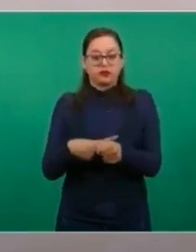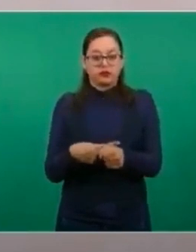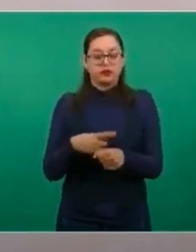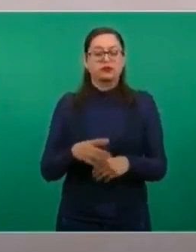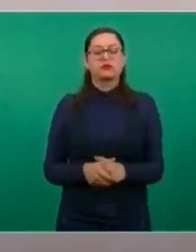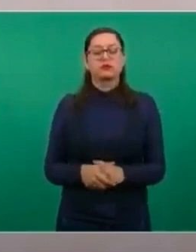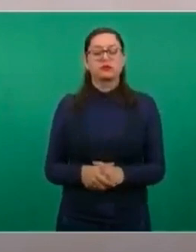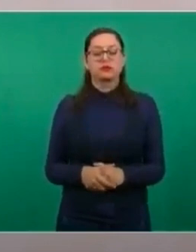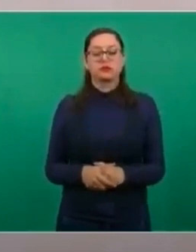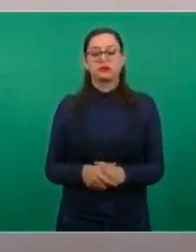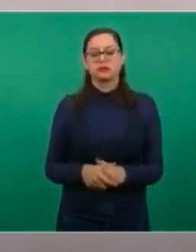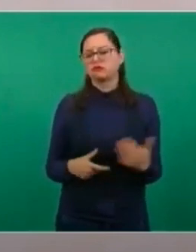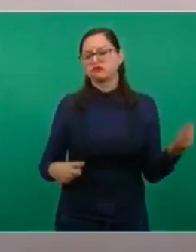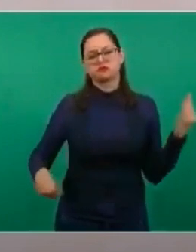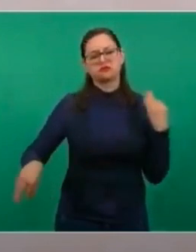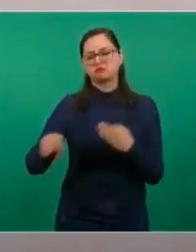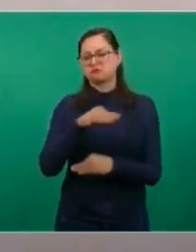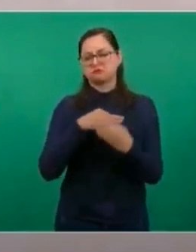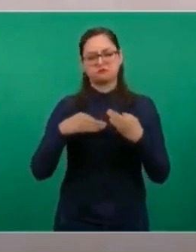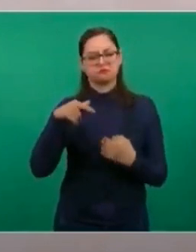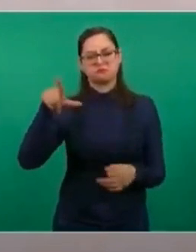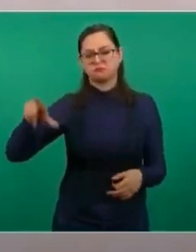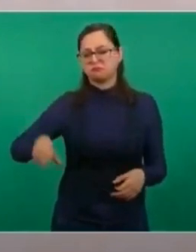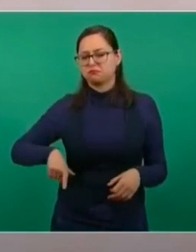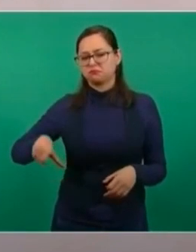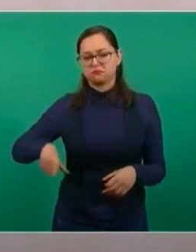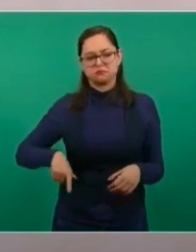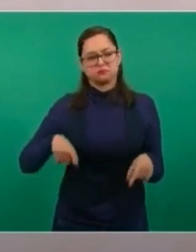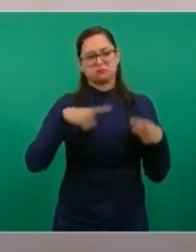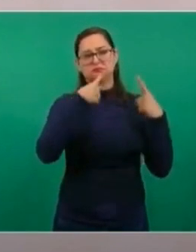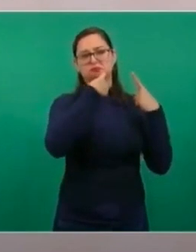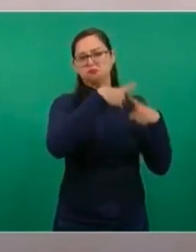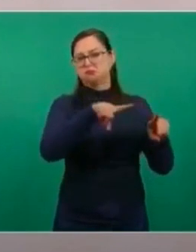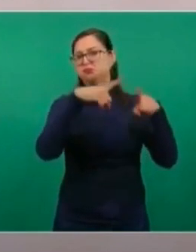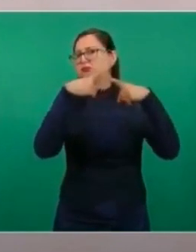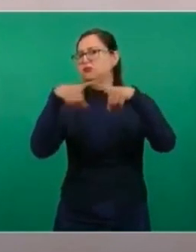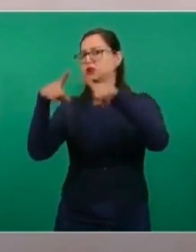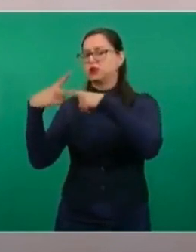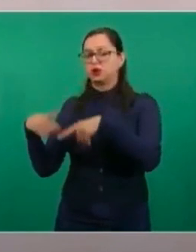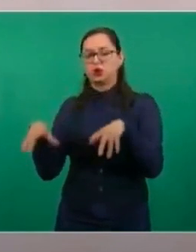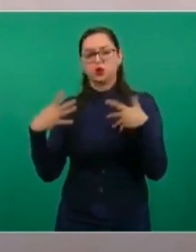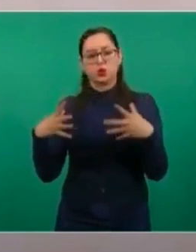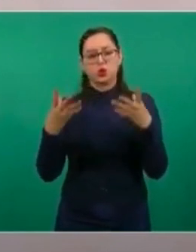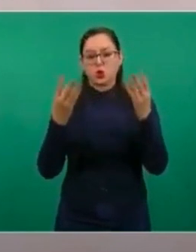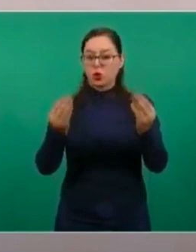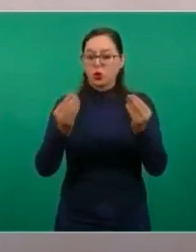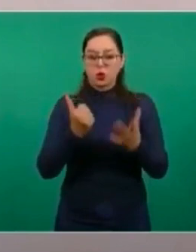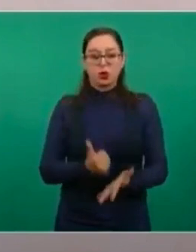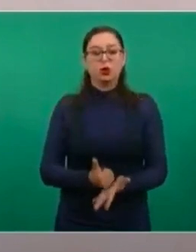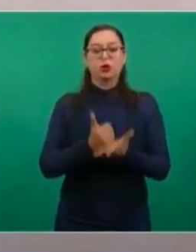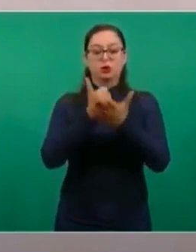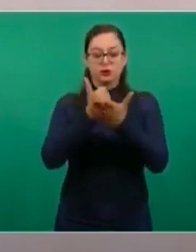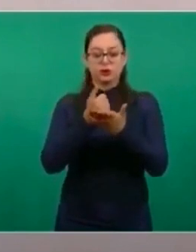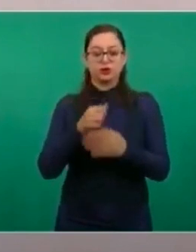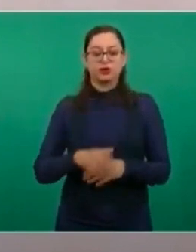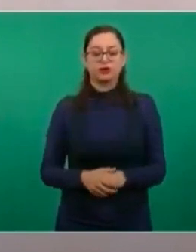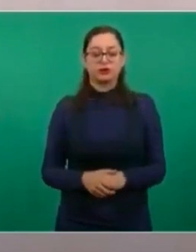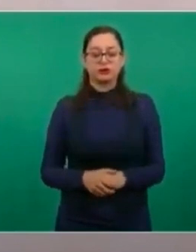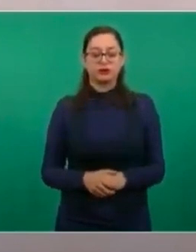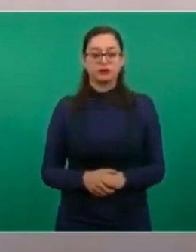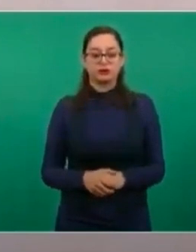agradecer a todos los gobiernos que ayudaron, nosotros también, y esto